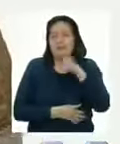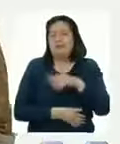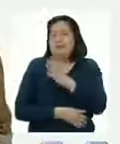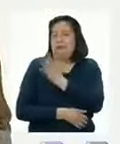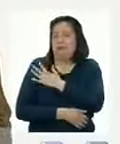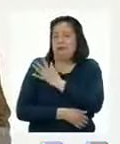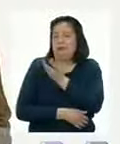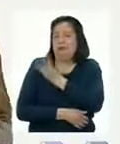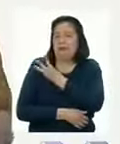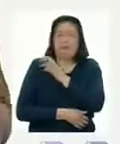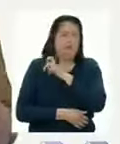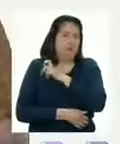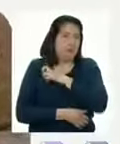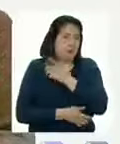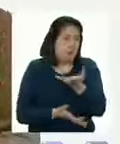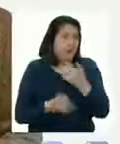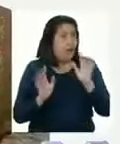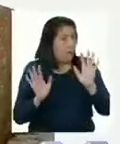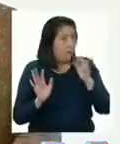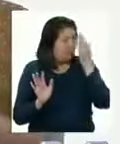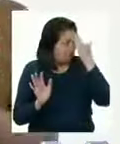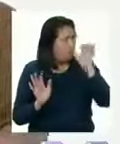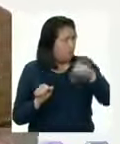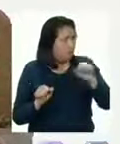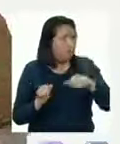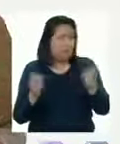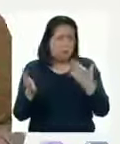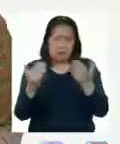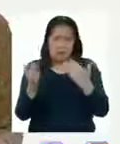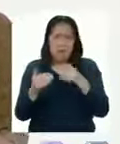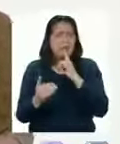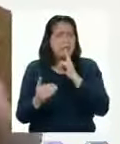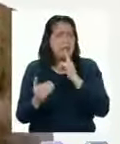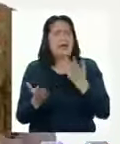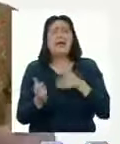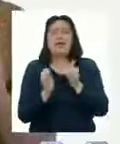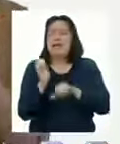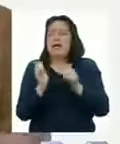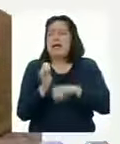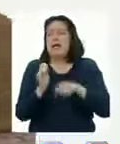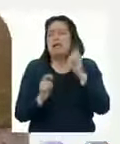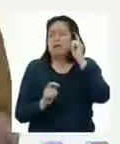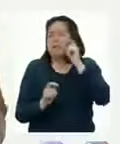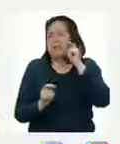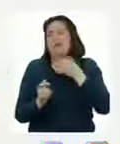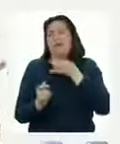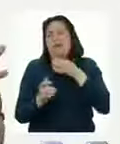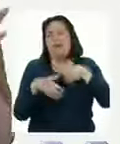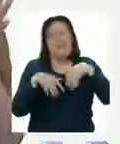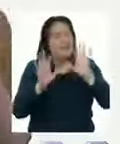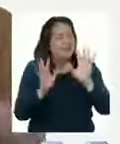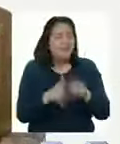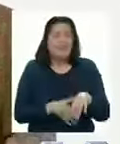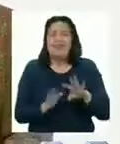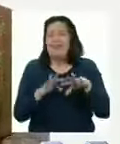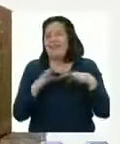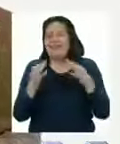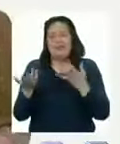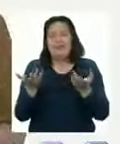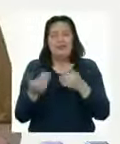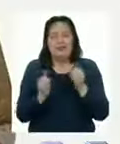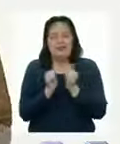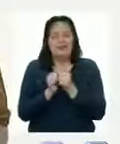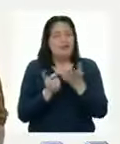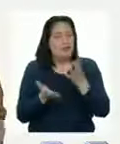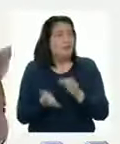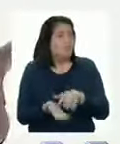quinto y sexto grado de primaria Pero bien saben que pueden llamar a sus papás, a sus hermanos, a sus tíos, a sus abuelos, en fin, a todos los que estén contigo en